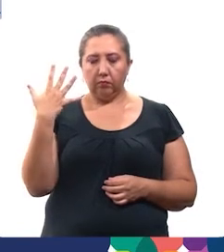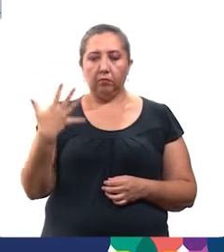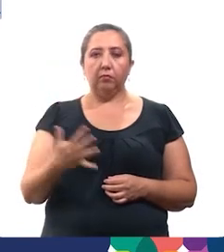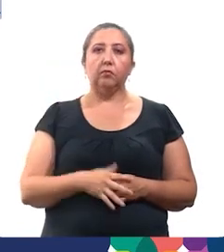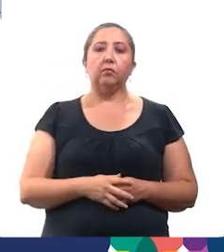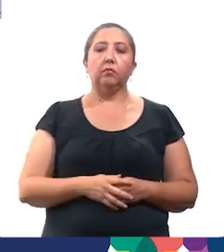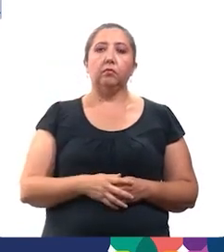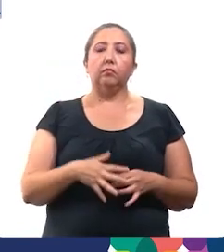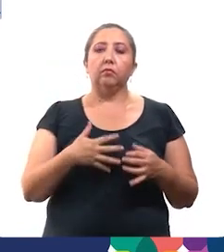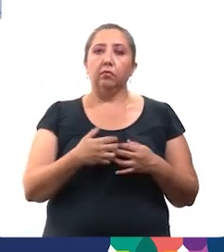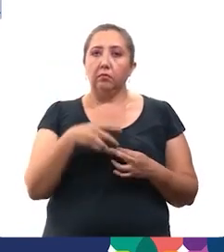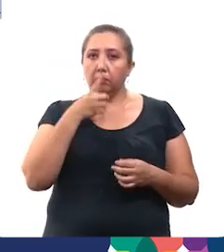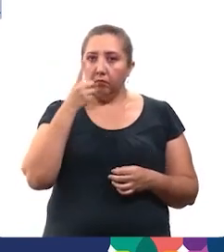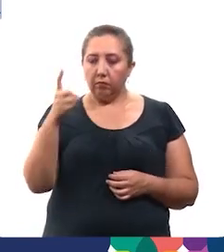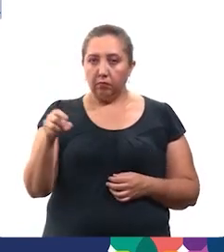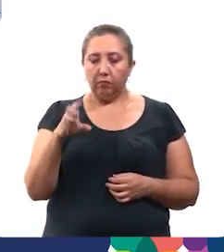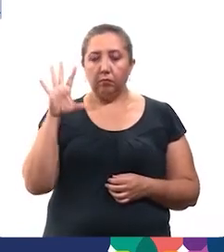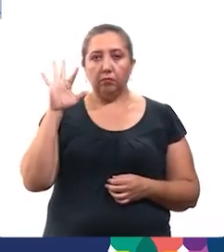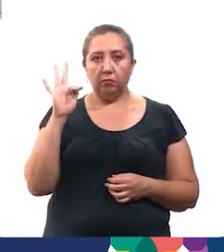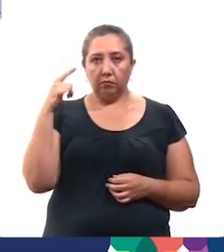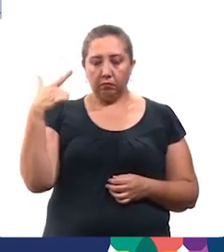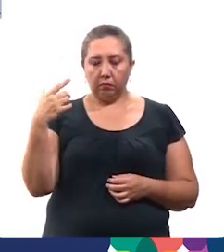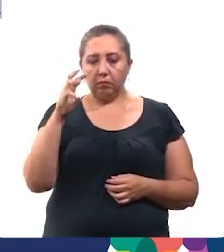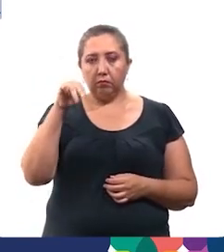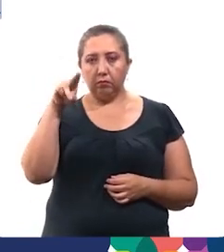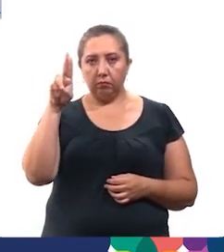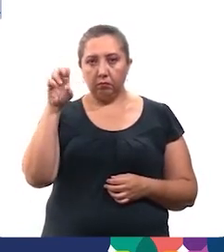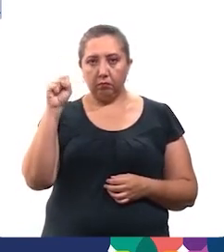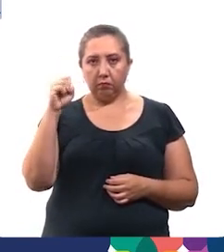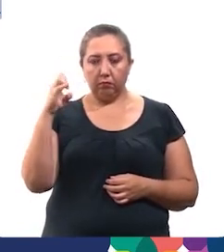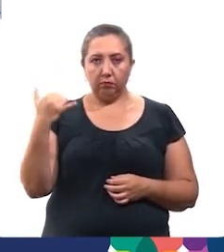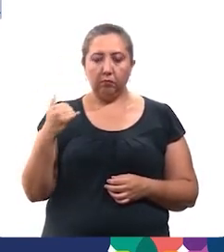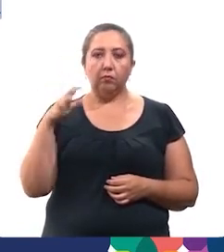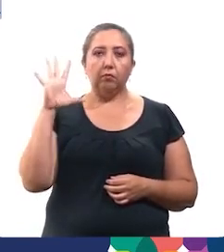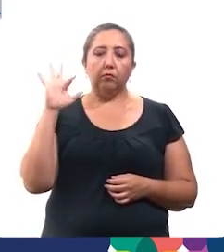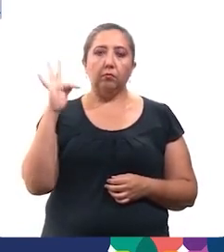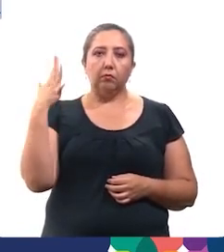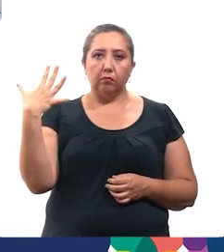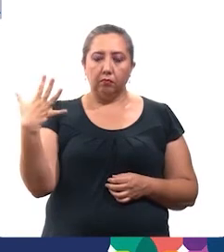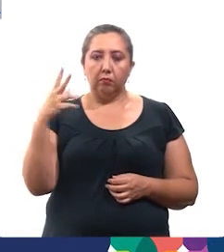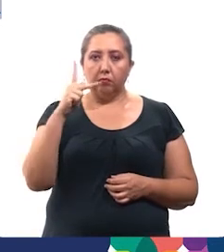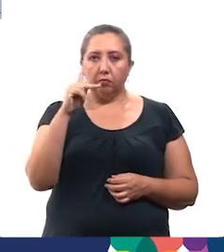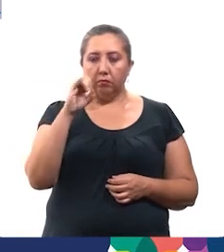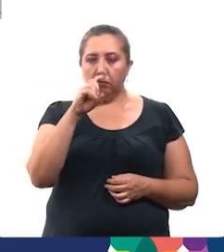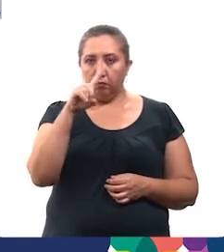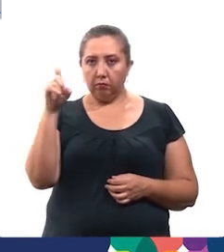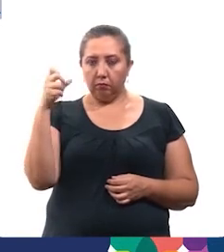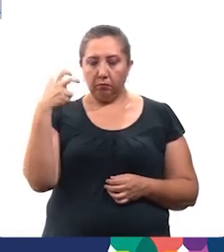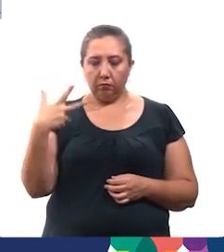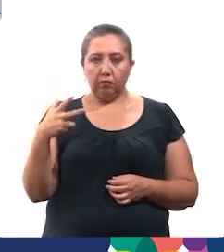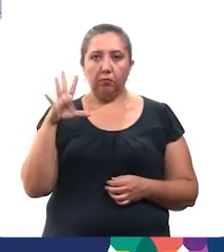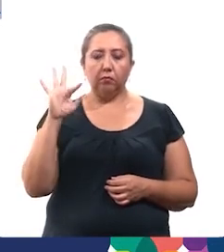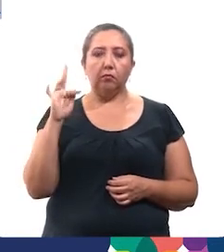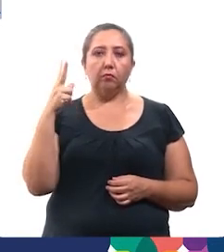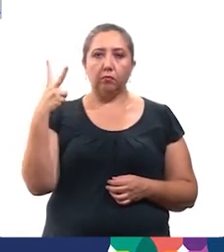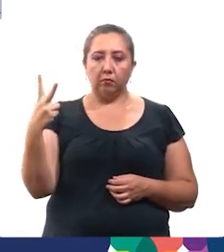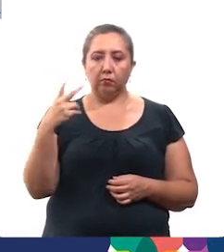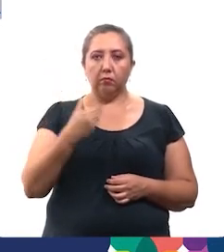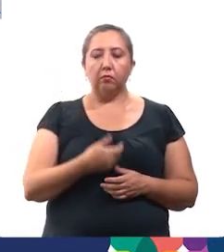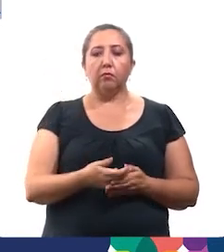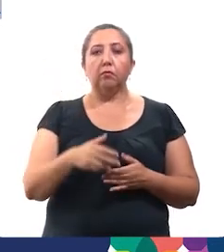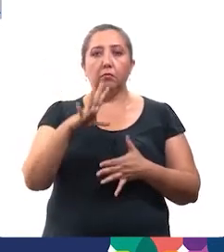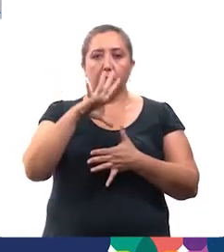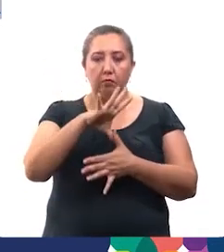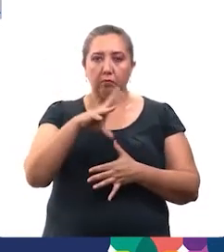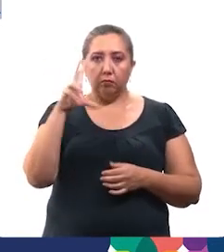u kinelo beti yang, ixil 28 tak 73 jauwe, kantule kajagal kach jo, hujuntule sanakati etel isamal, yashko hancha jo